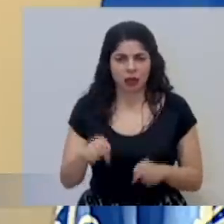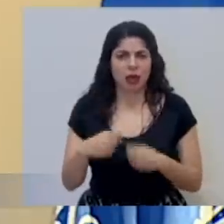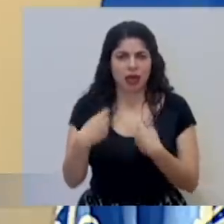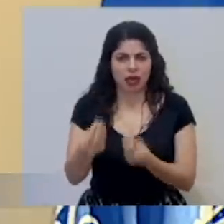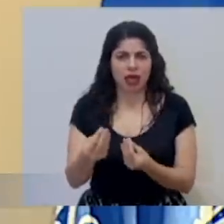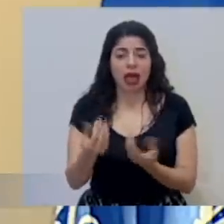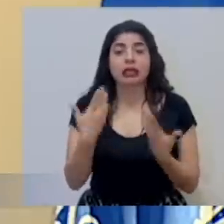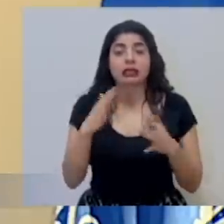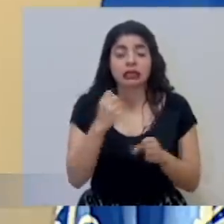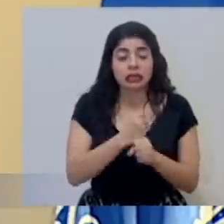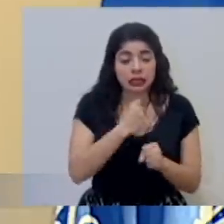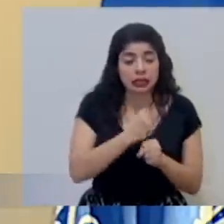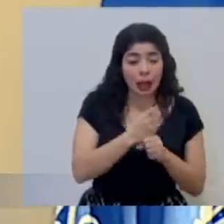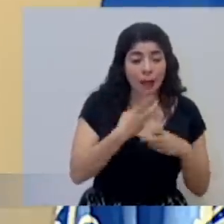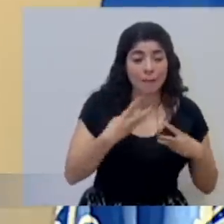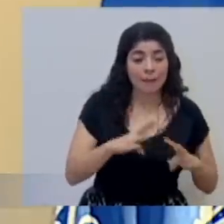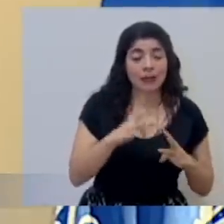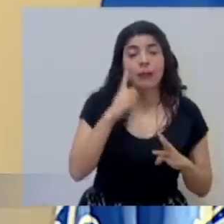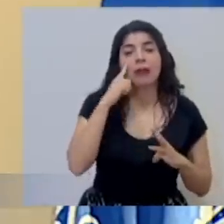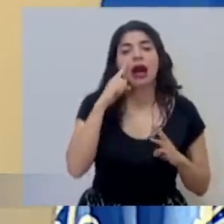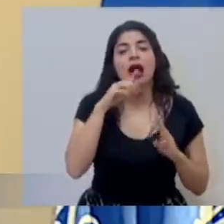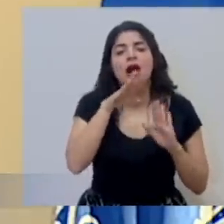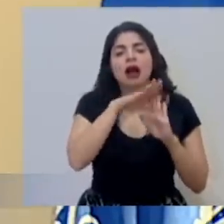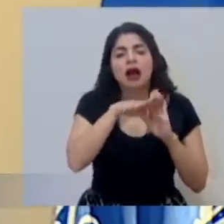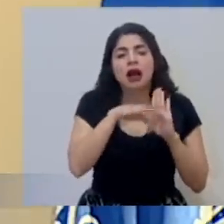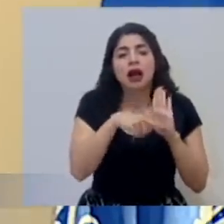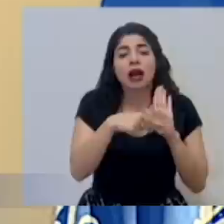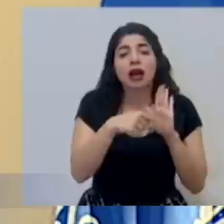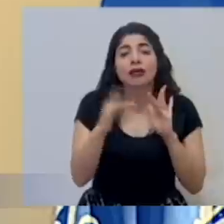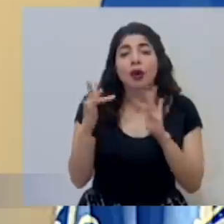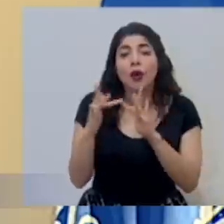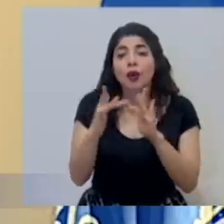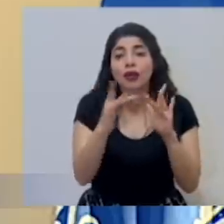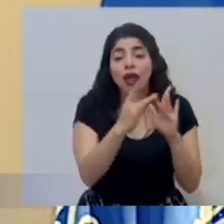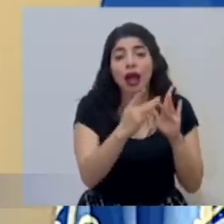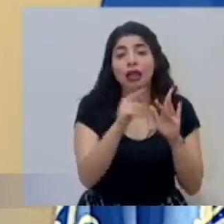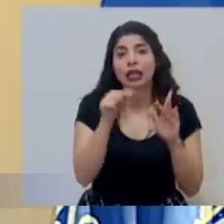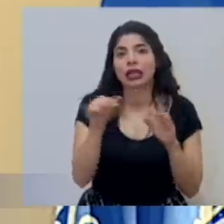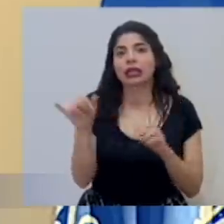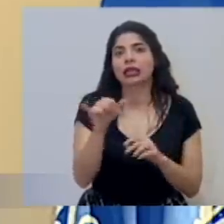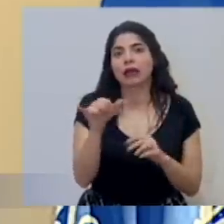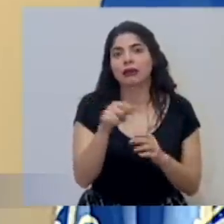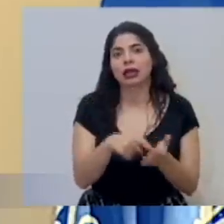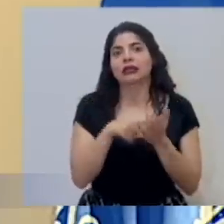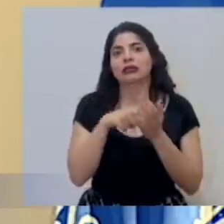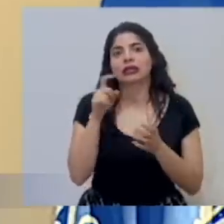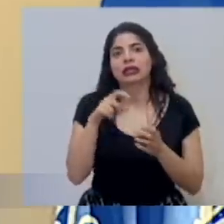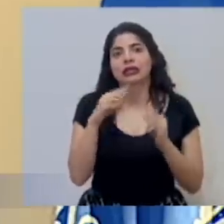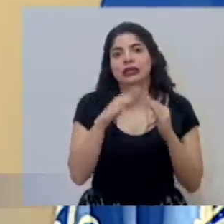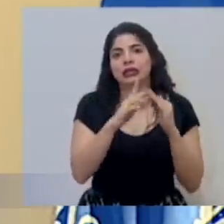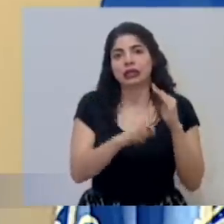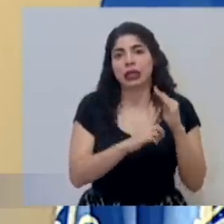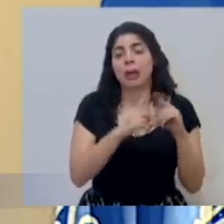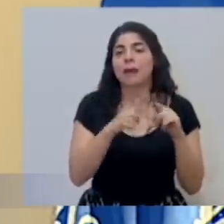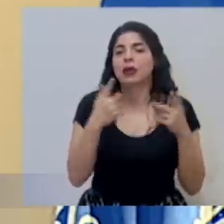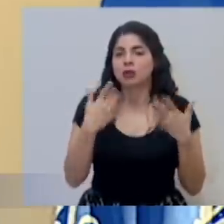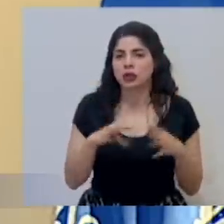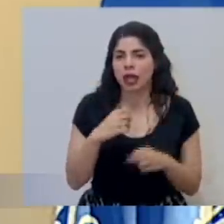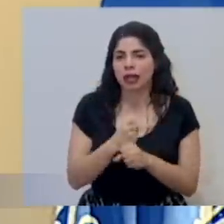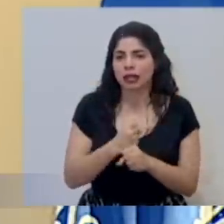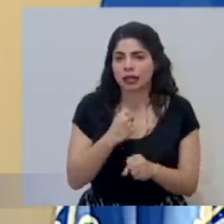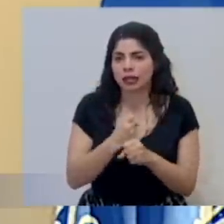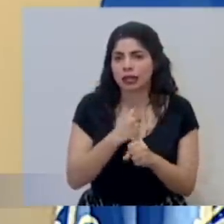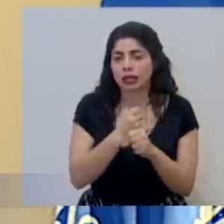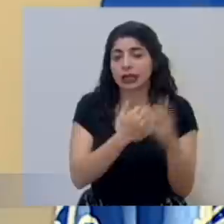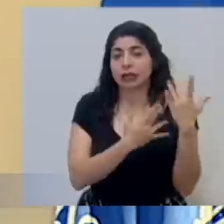en un mecanismo para poder poner al día todo lo que concierne a los contactos directos que también han requerido con aislamiento, pero hemos estado ya en esto